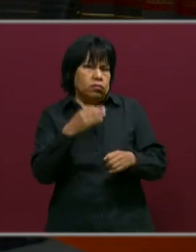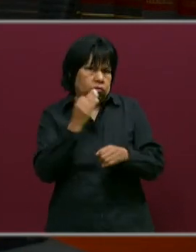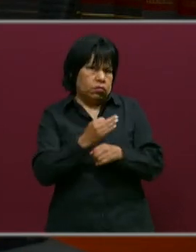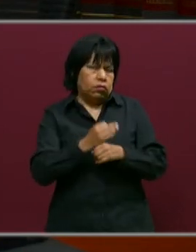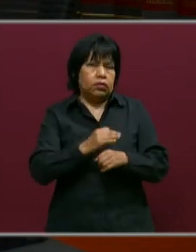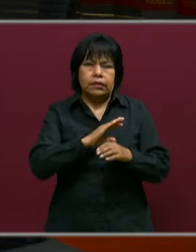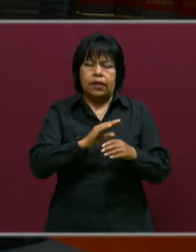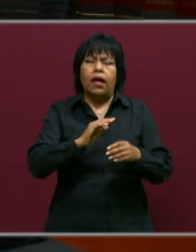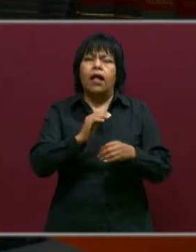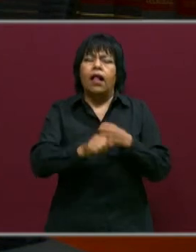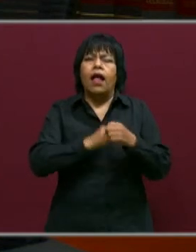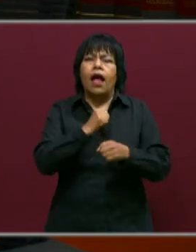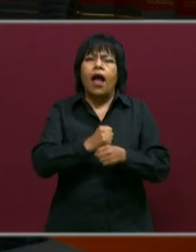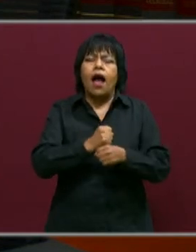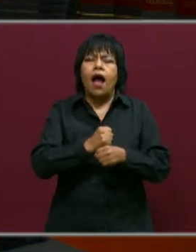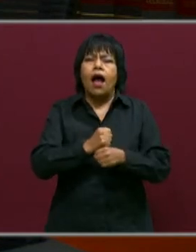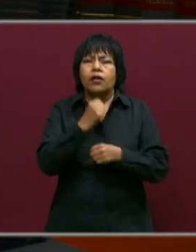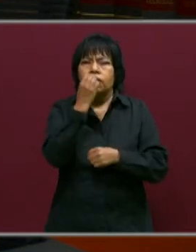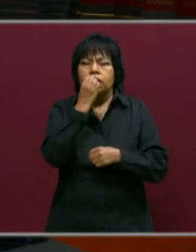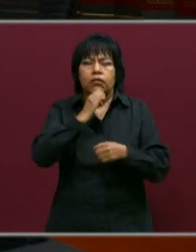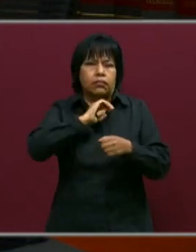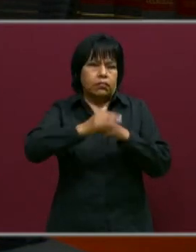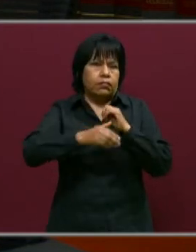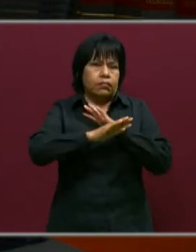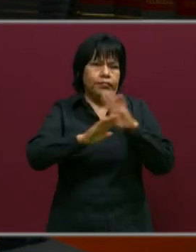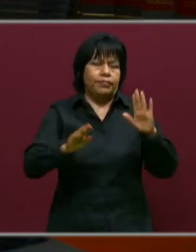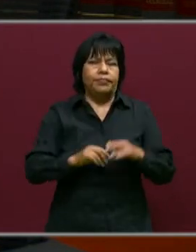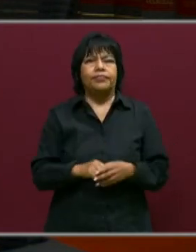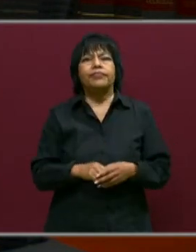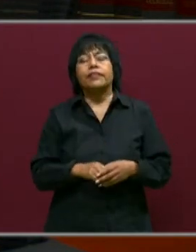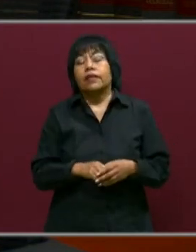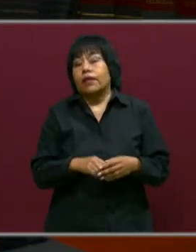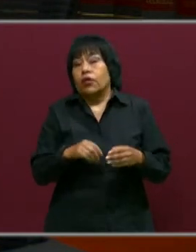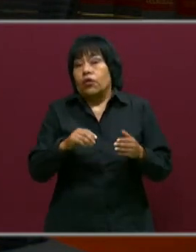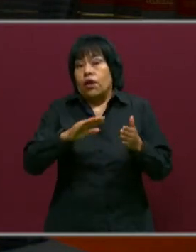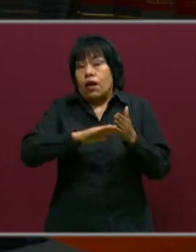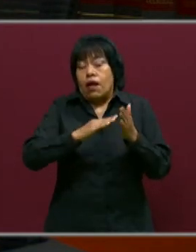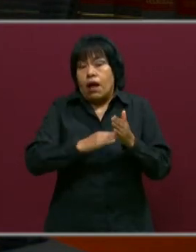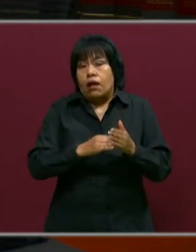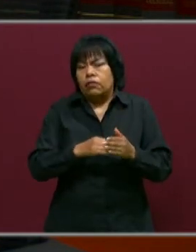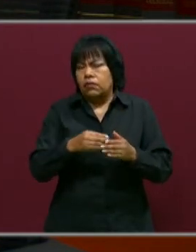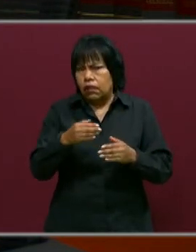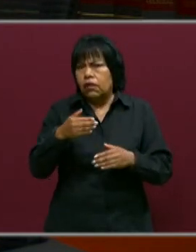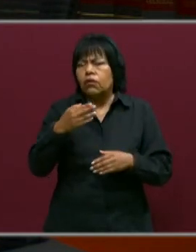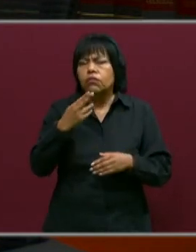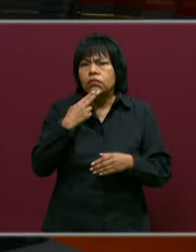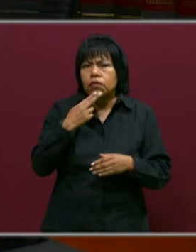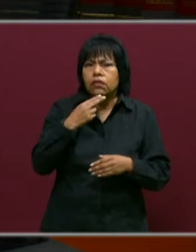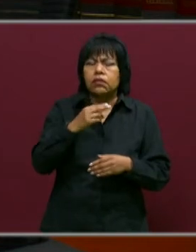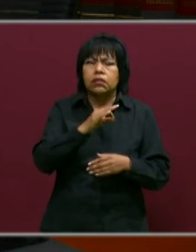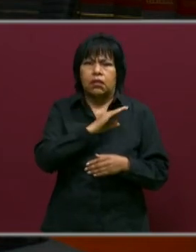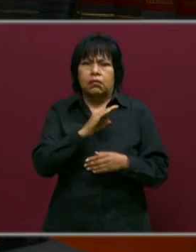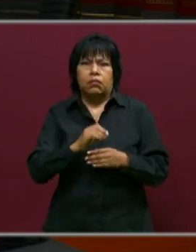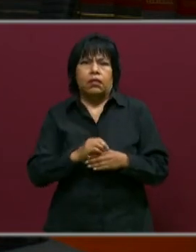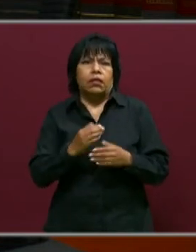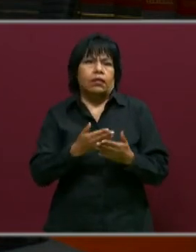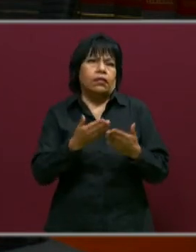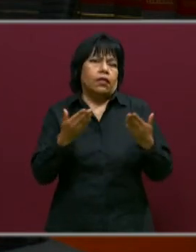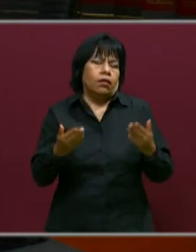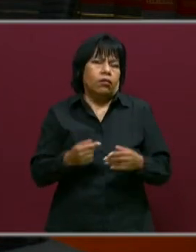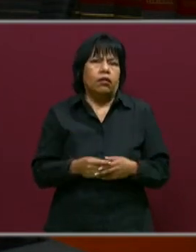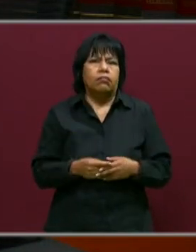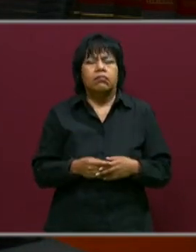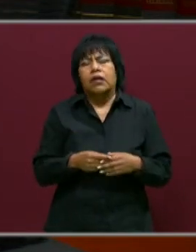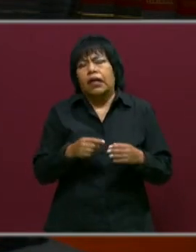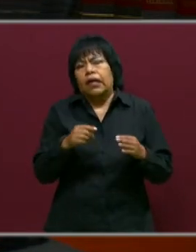ciclo escolar, tenemos que retomar todavía algunas estrategias. Entonces, si echamos a andar en un